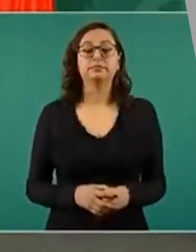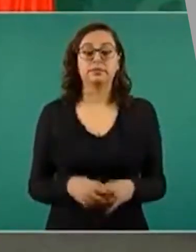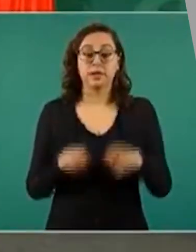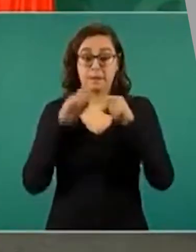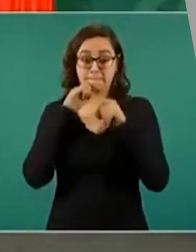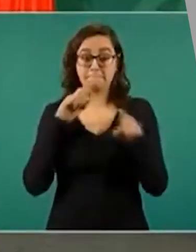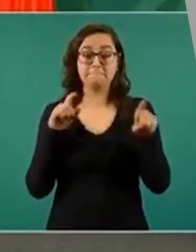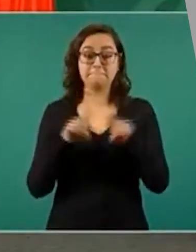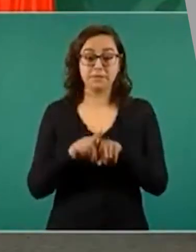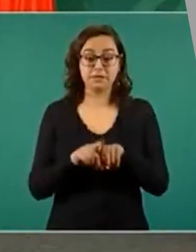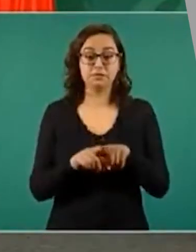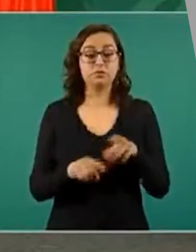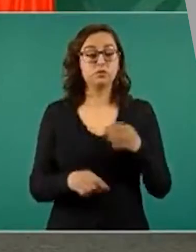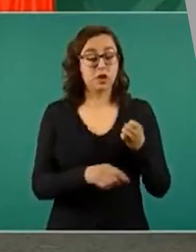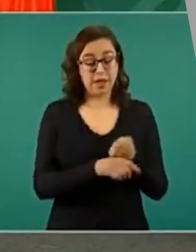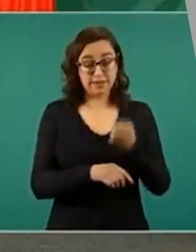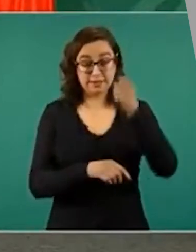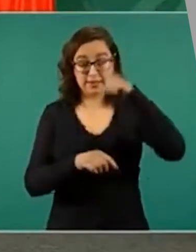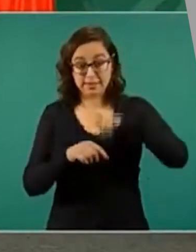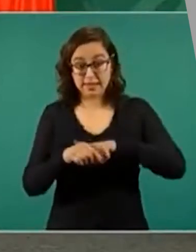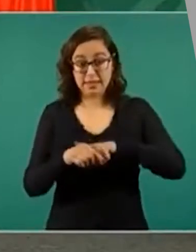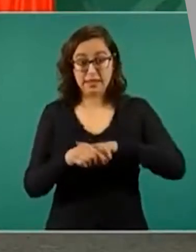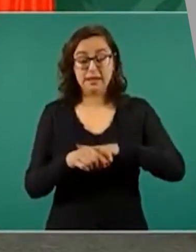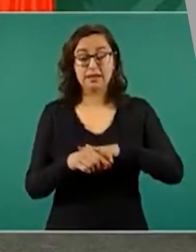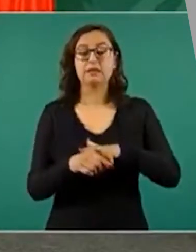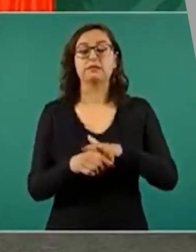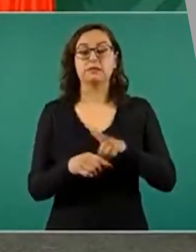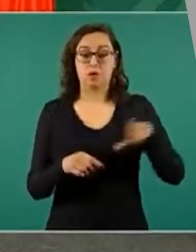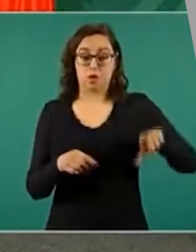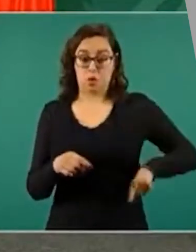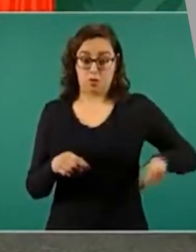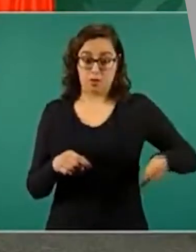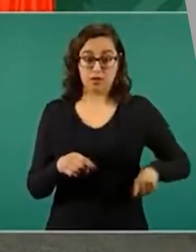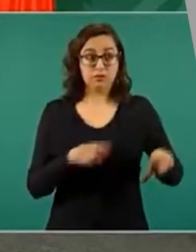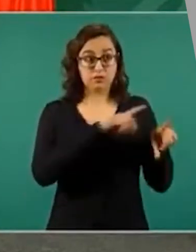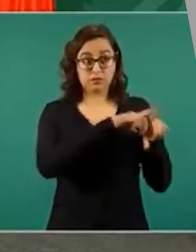tomó